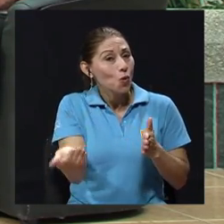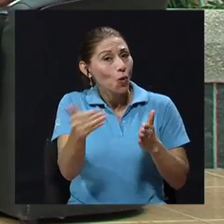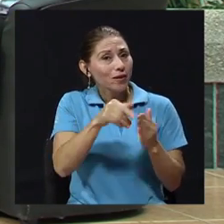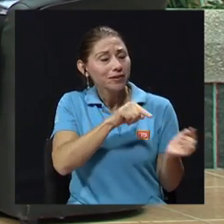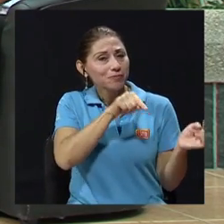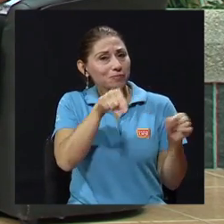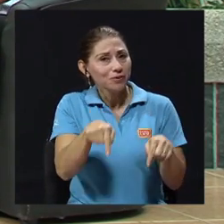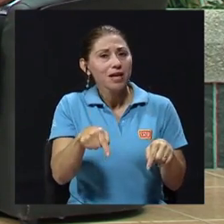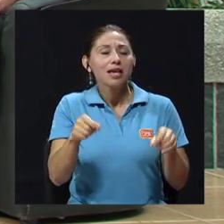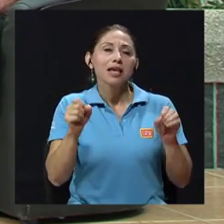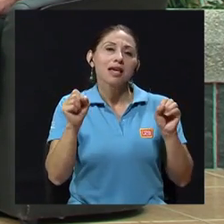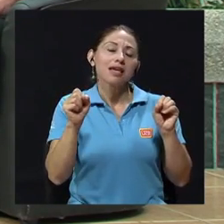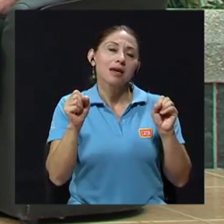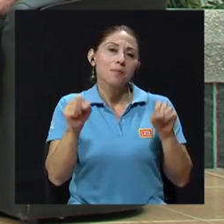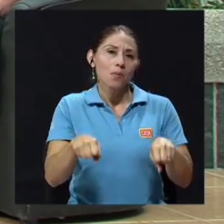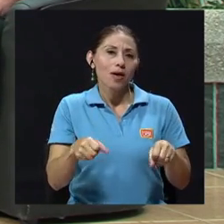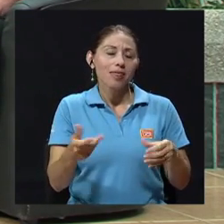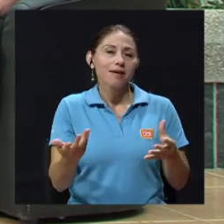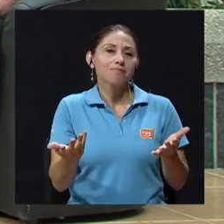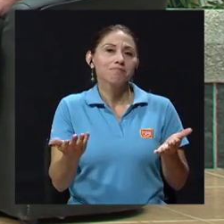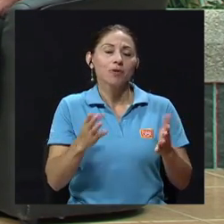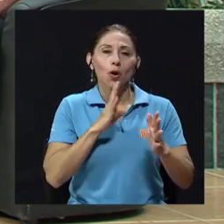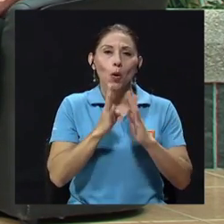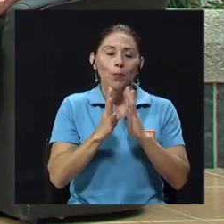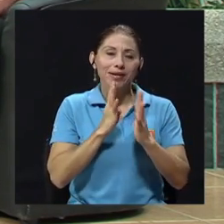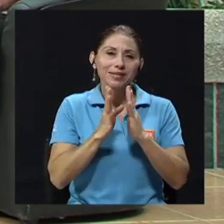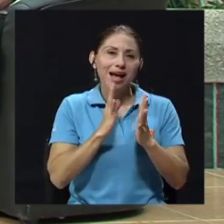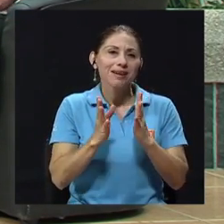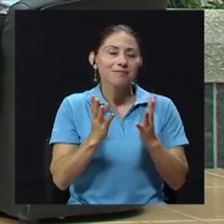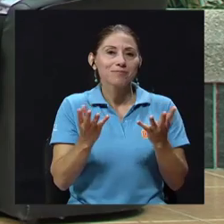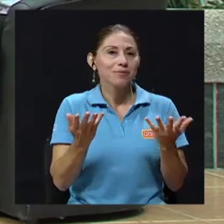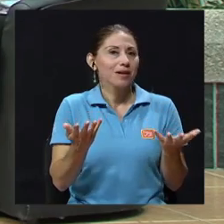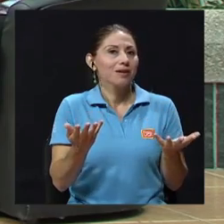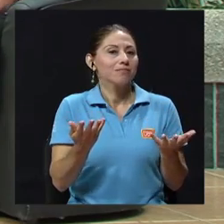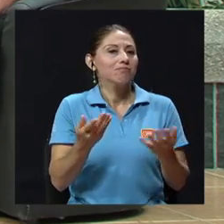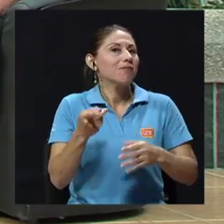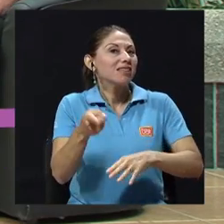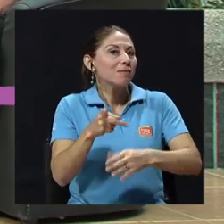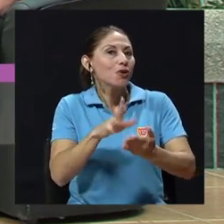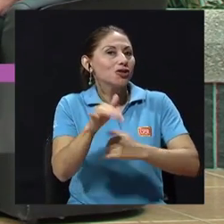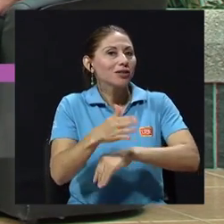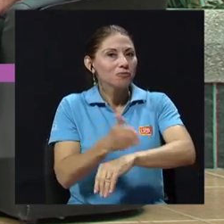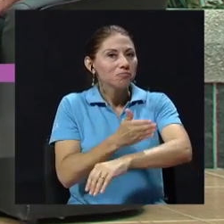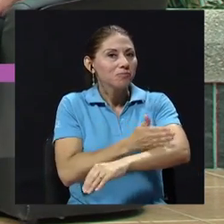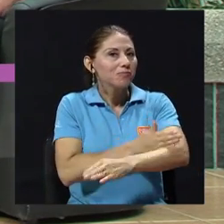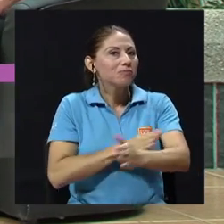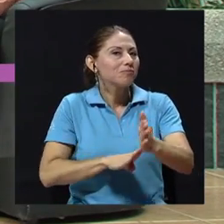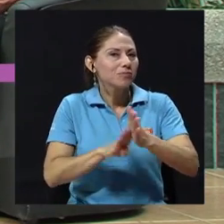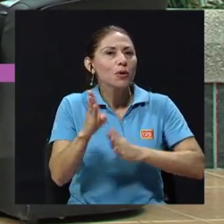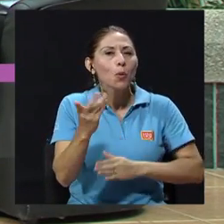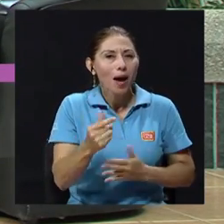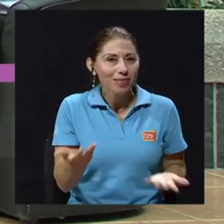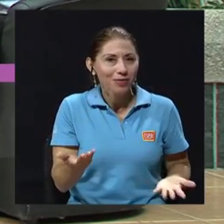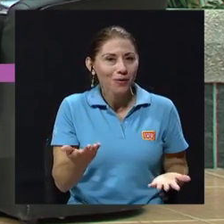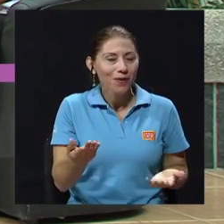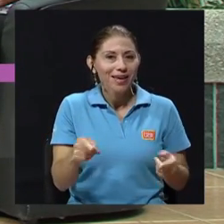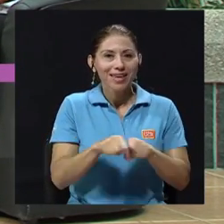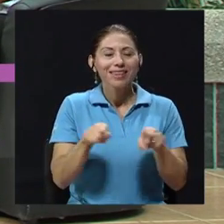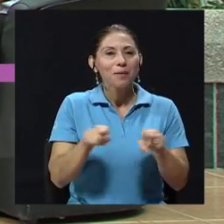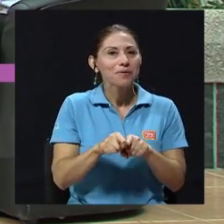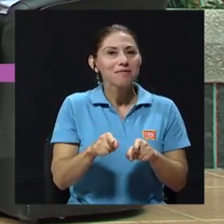con ustedes y que nos puedan otra vez este conversar cuánto cuánto avanzado este proyecto y qué tanta